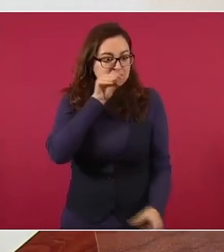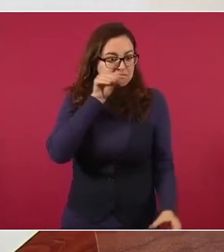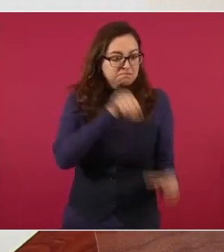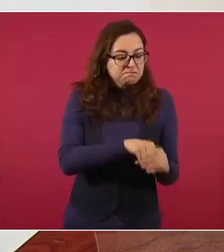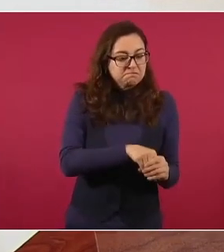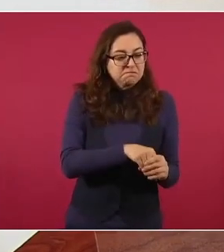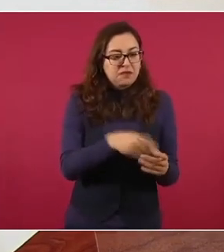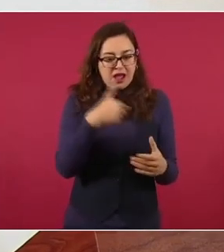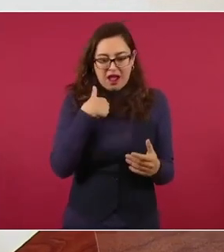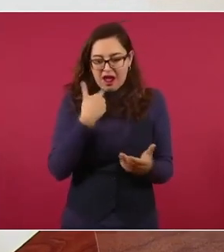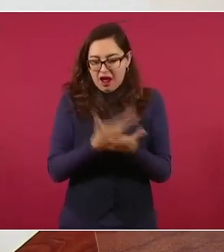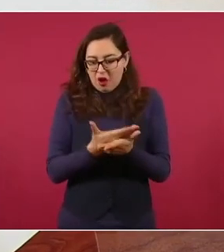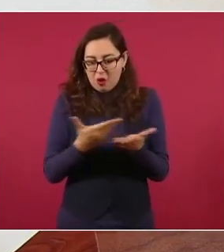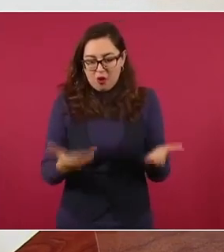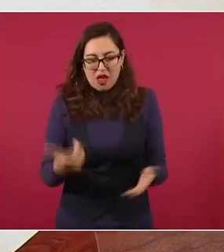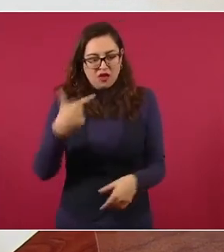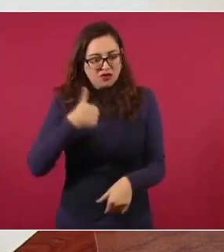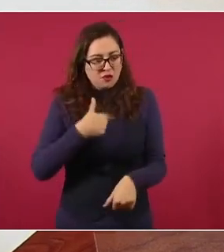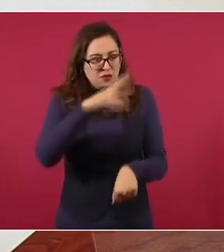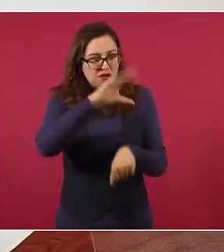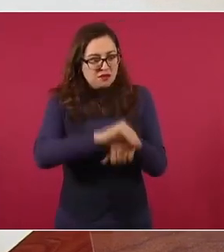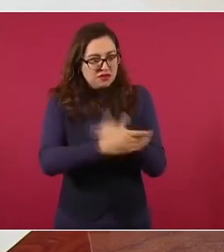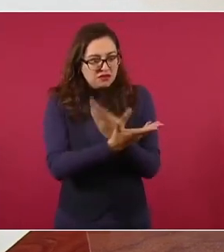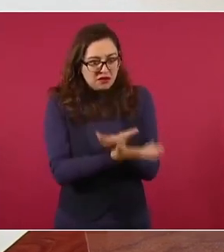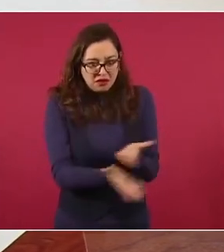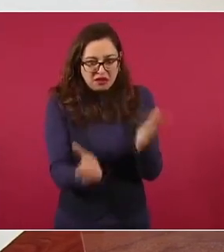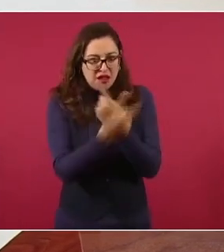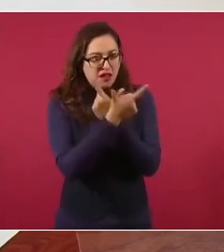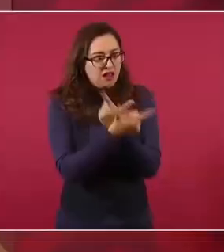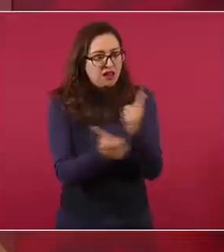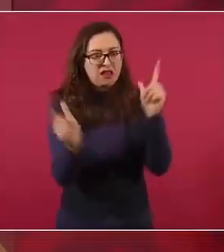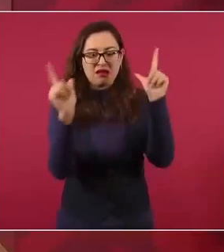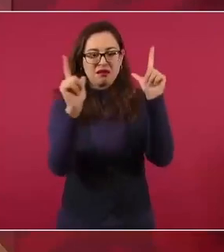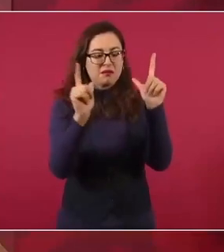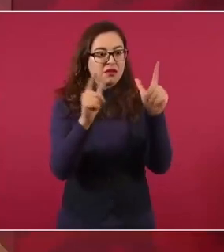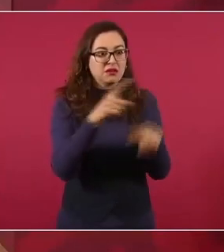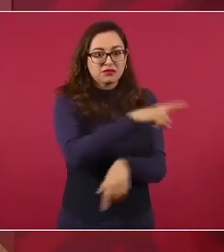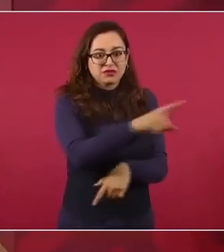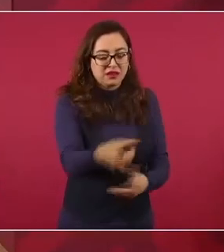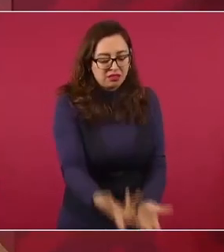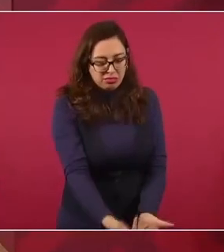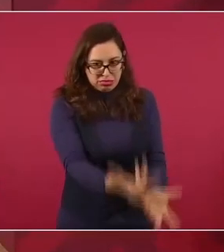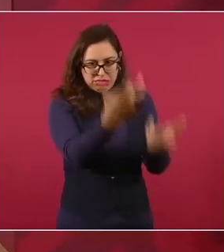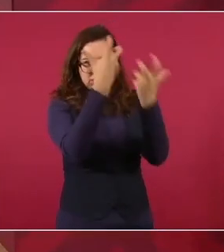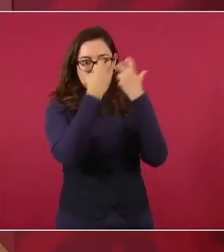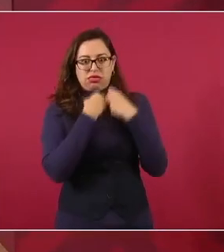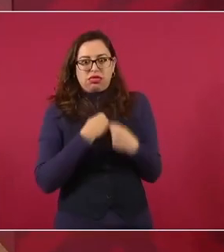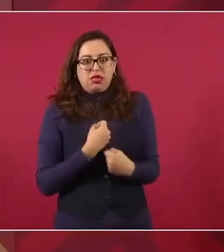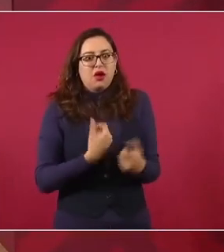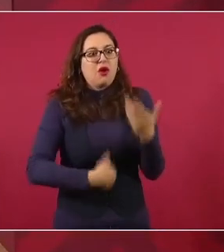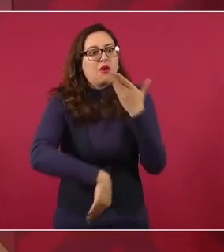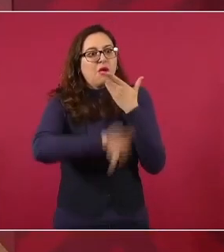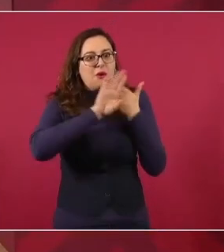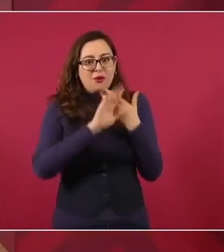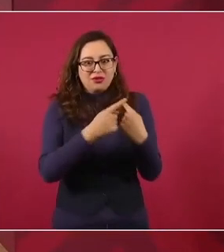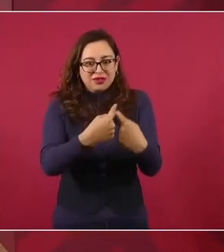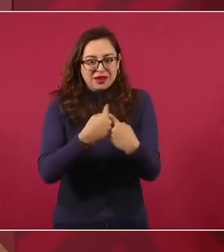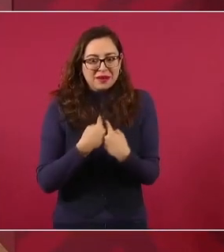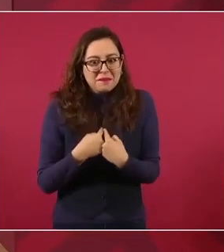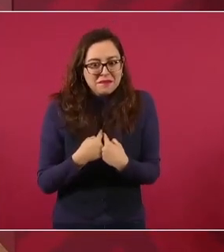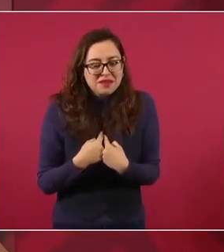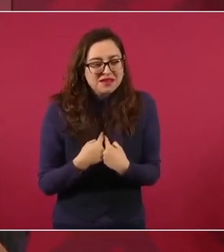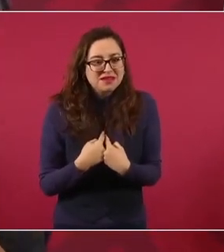Por eso es uno de los asesinatos más crueles, el de Gustavo